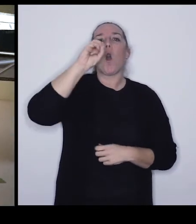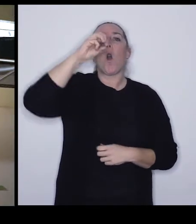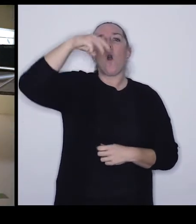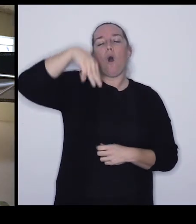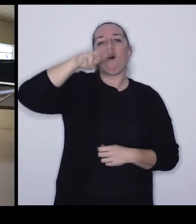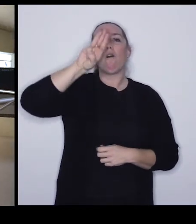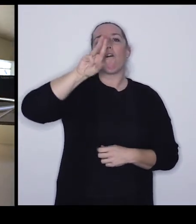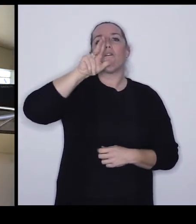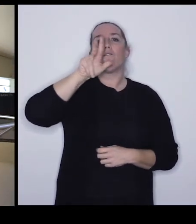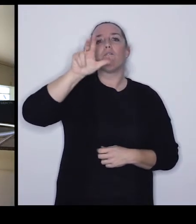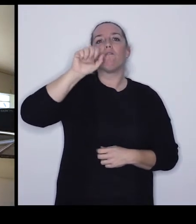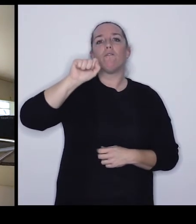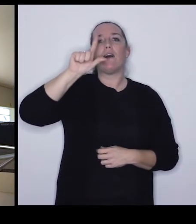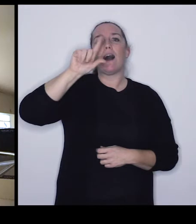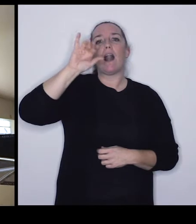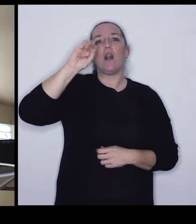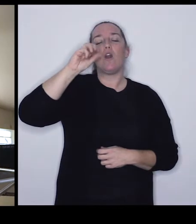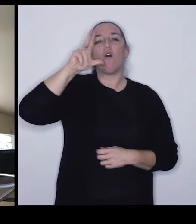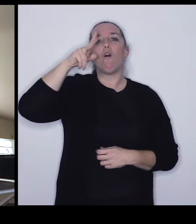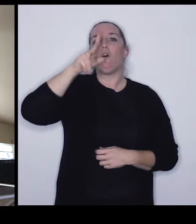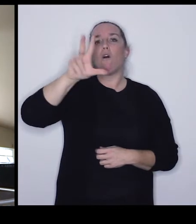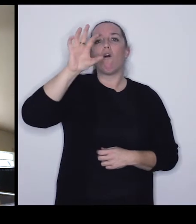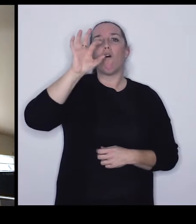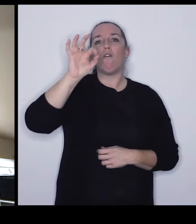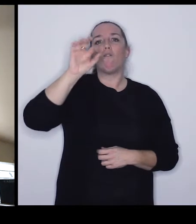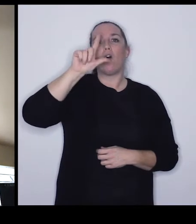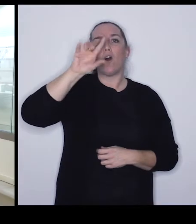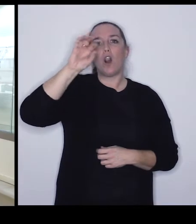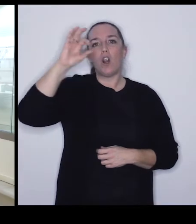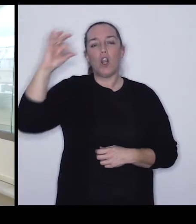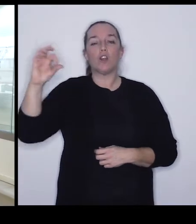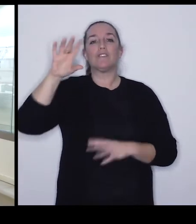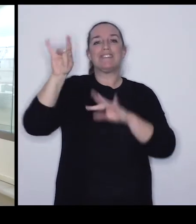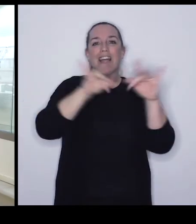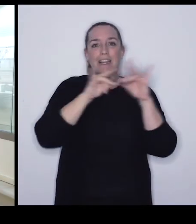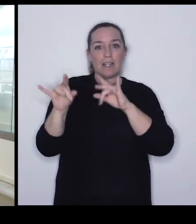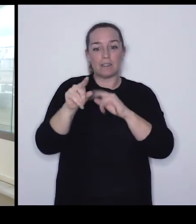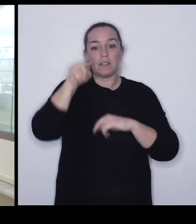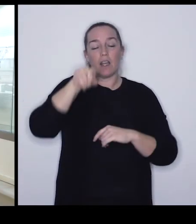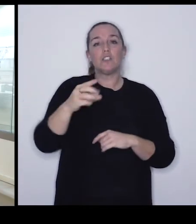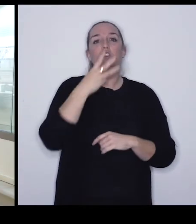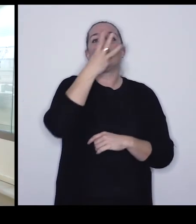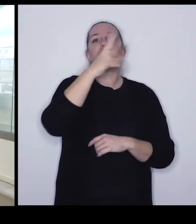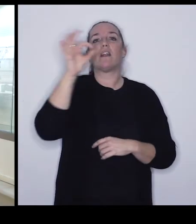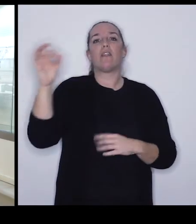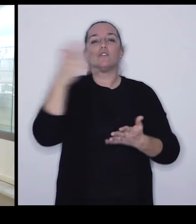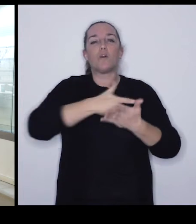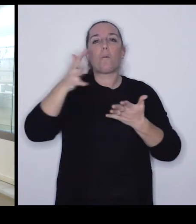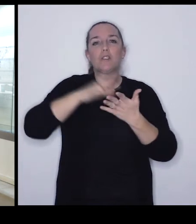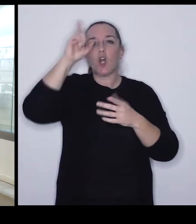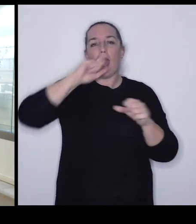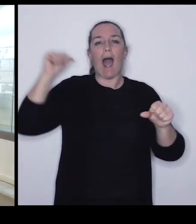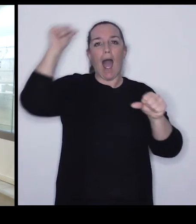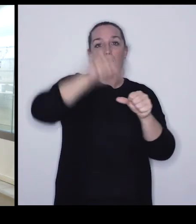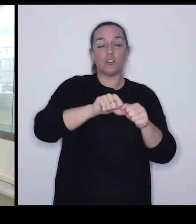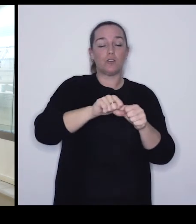...onfalo flollo puertollanense... ...que apareció en la tierra hace unos 300 millones de años... ...el